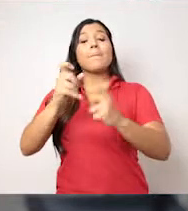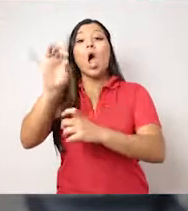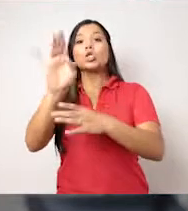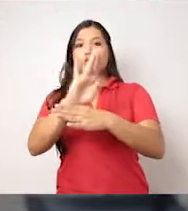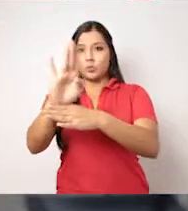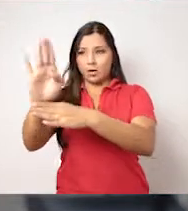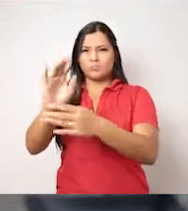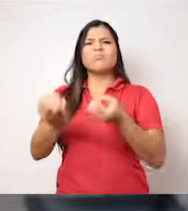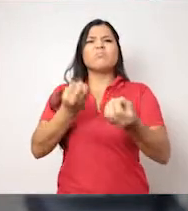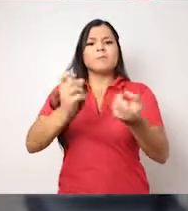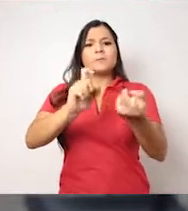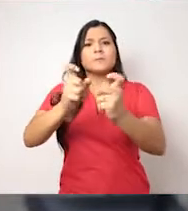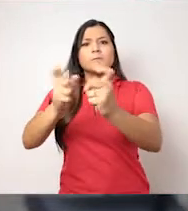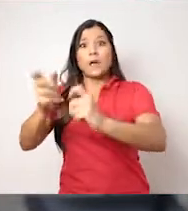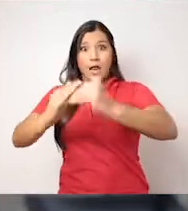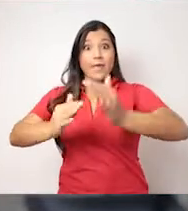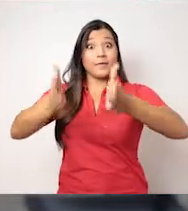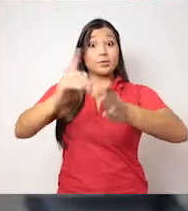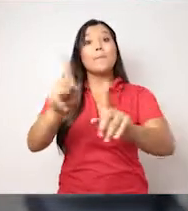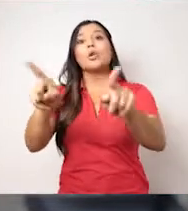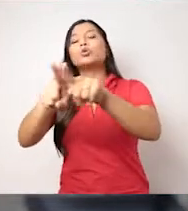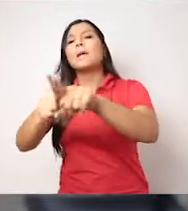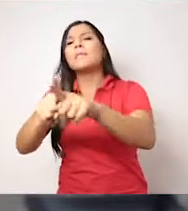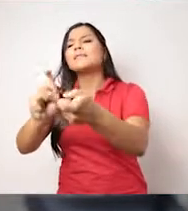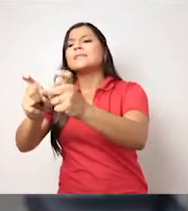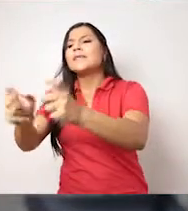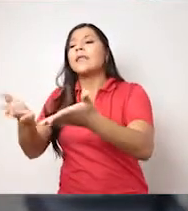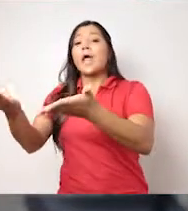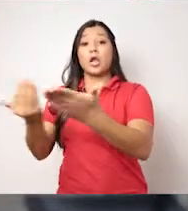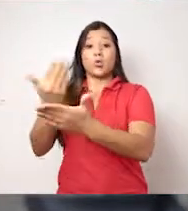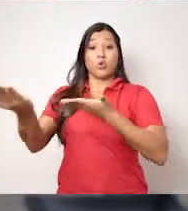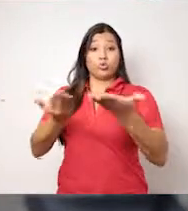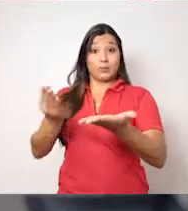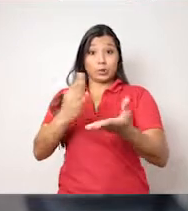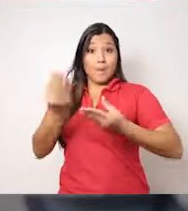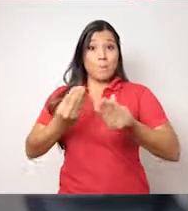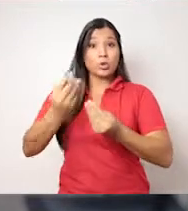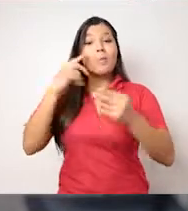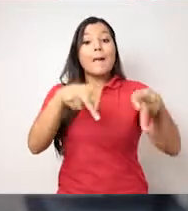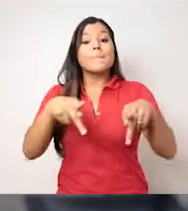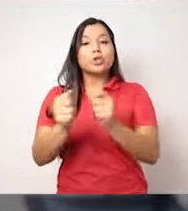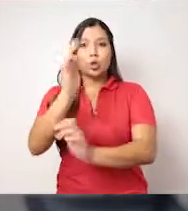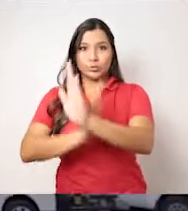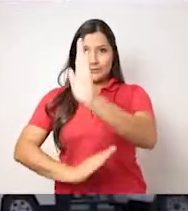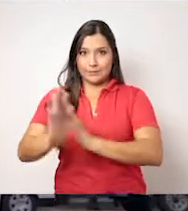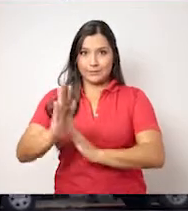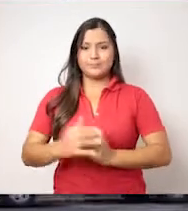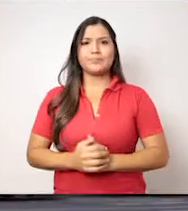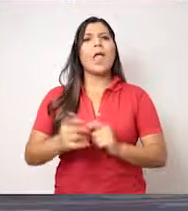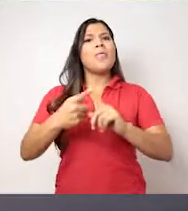ocho de nuestras sucursales, adaptándolas no solo a nivel de infraestructura, sino también ofreciendo nuevos productos y servicios para personas con discapacidad.